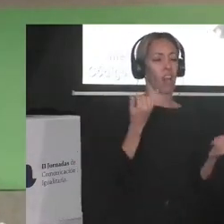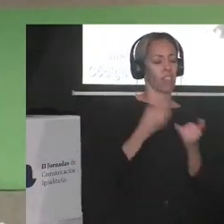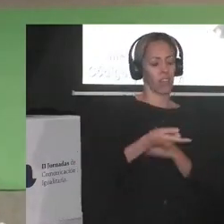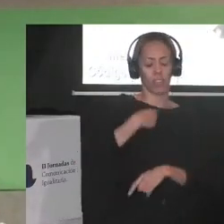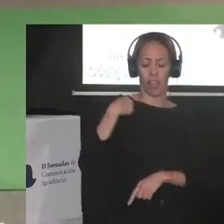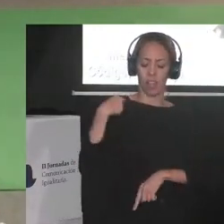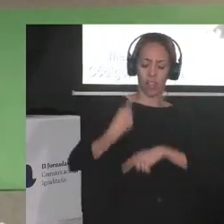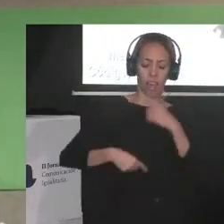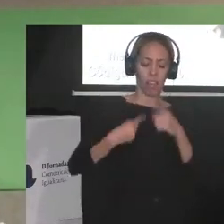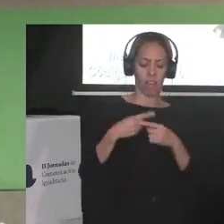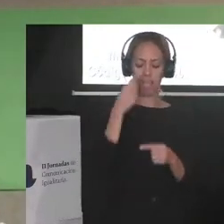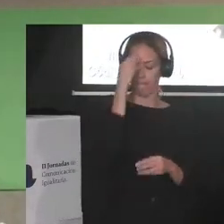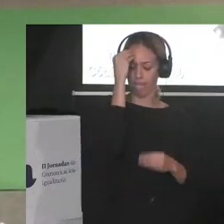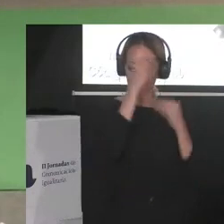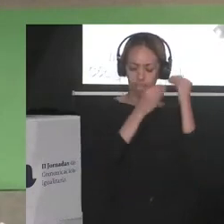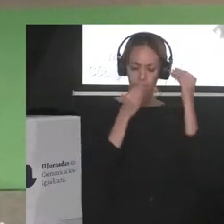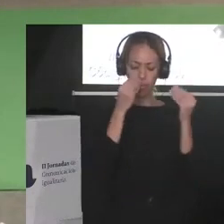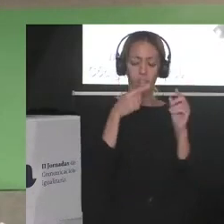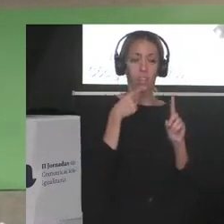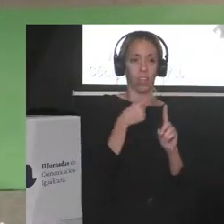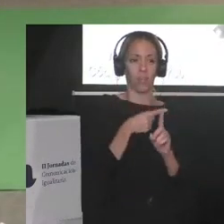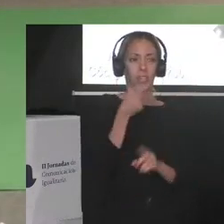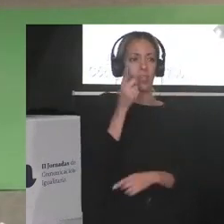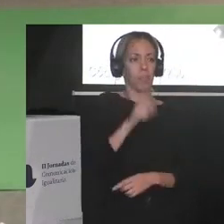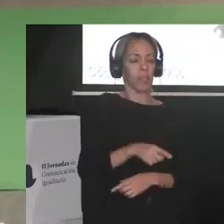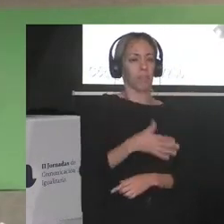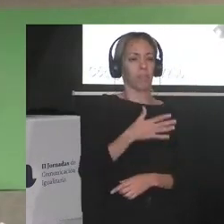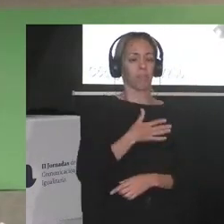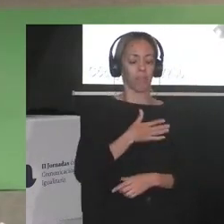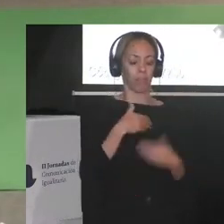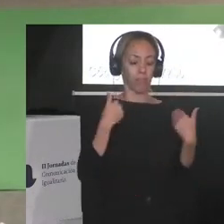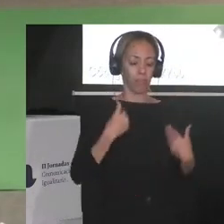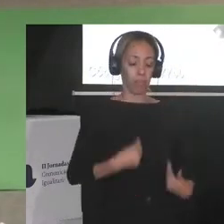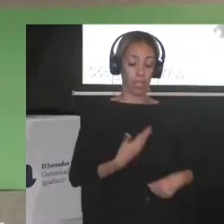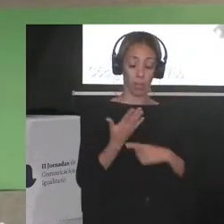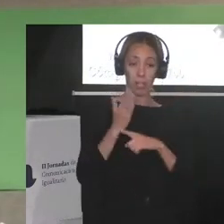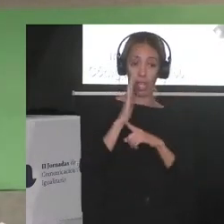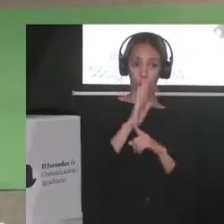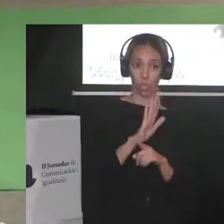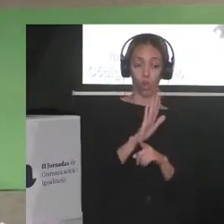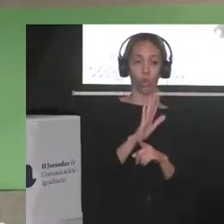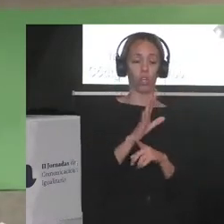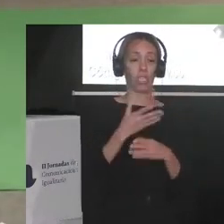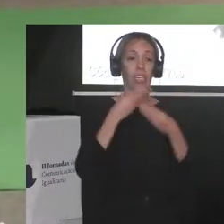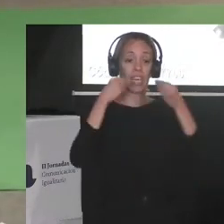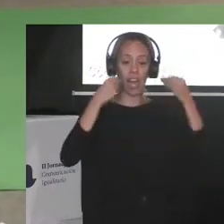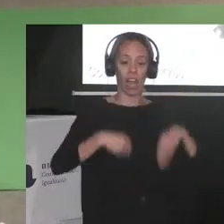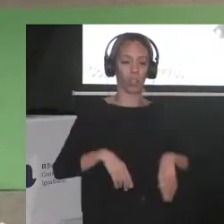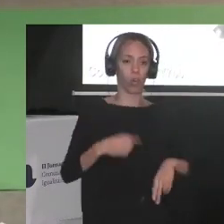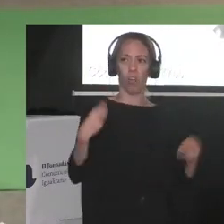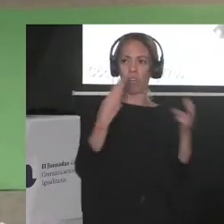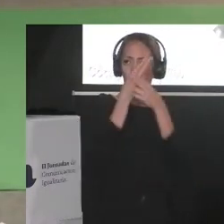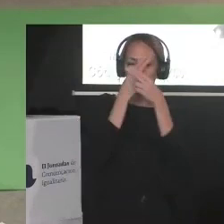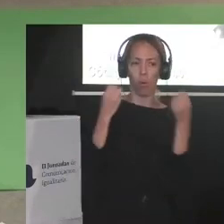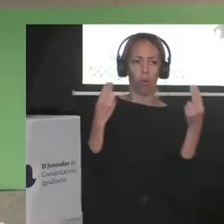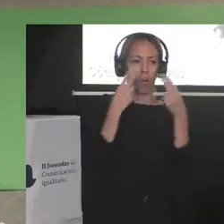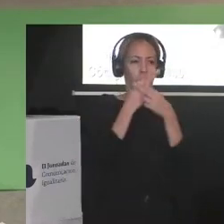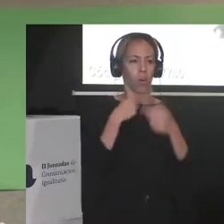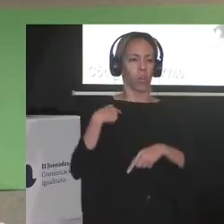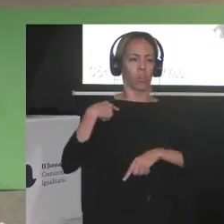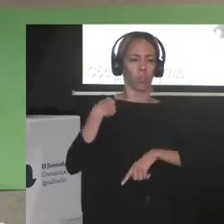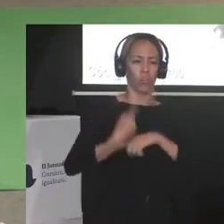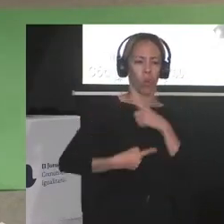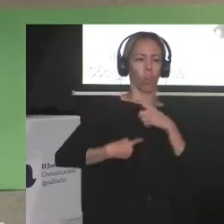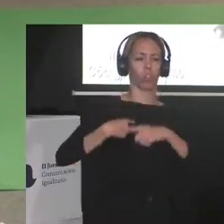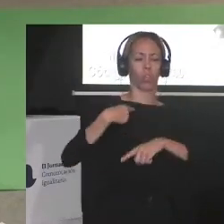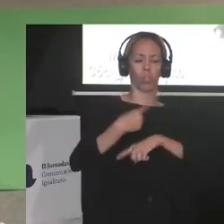a día y por lo general sufrida e inútilmente la representación y el relato. Fuera, pero también